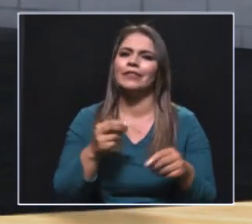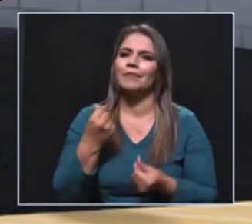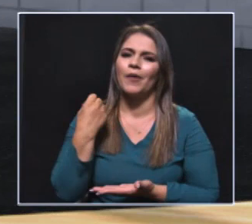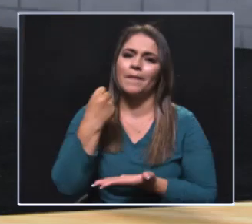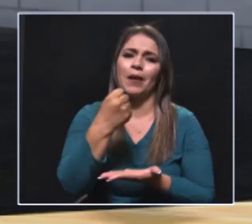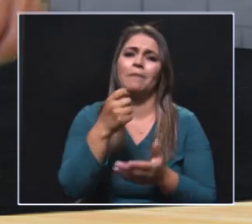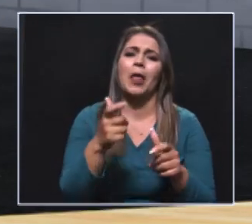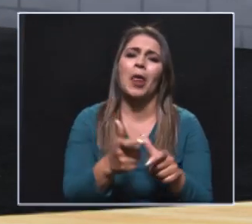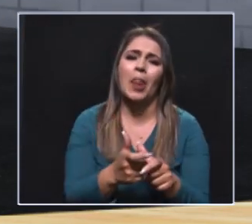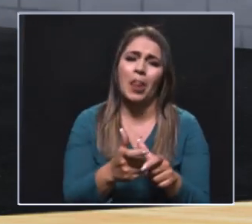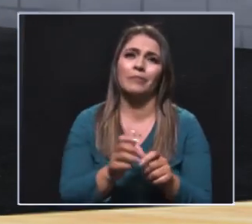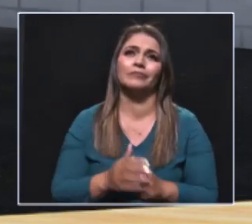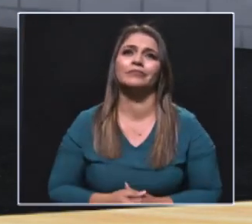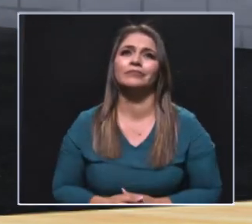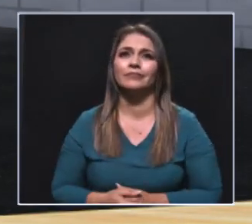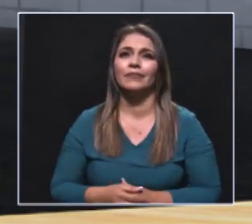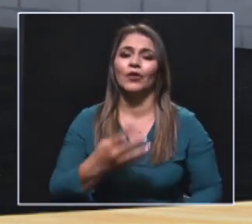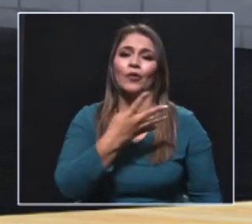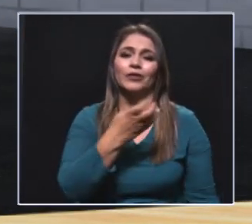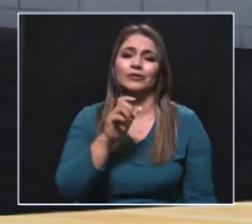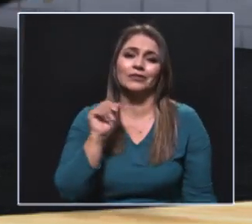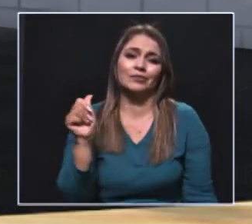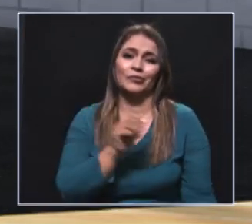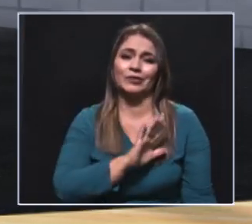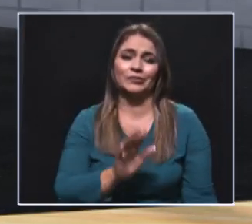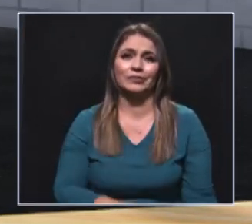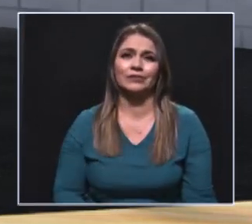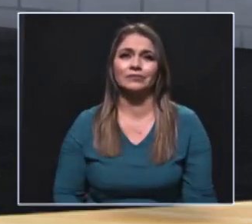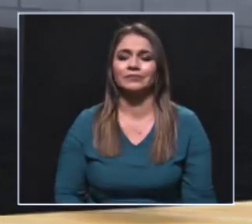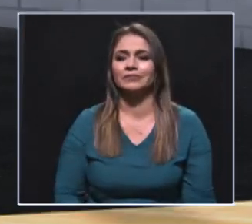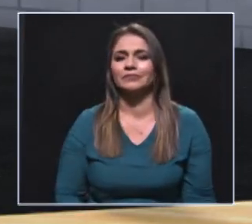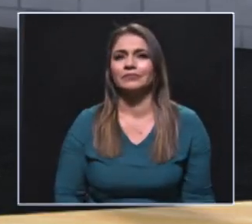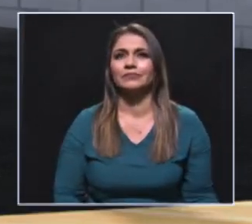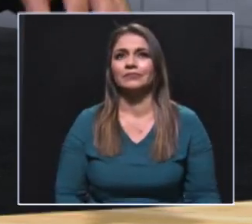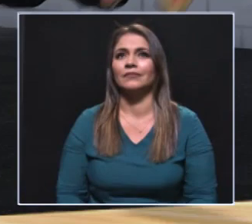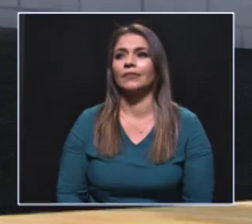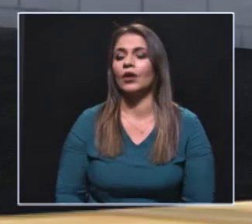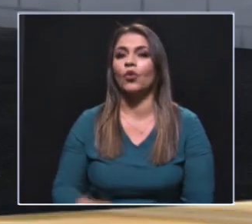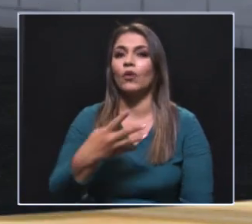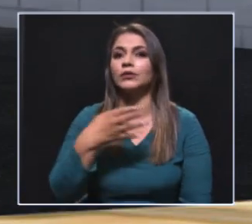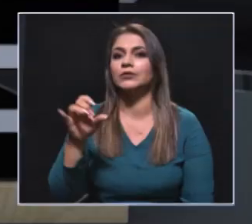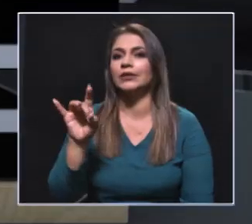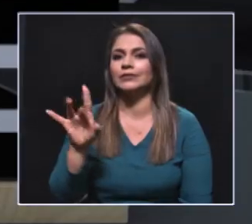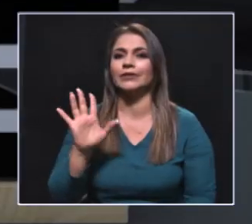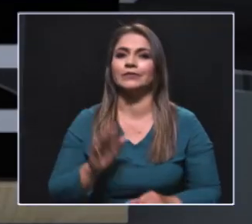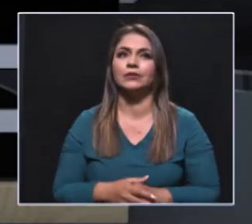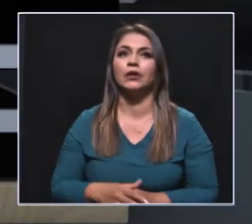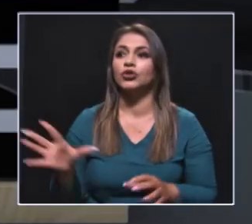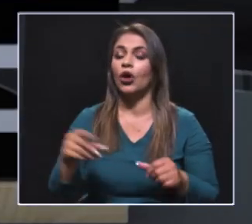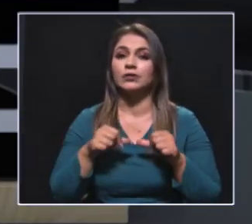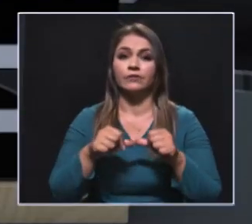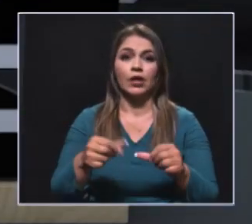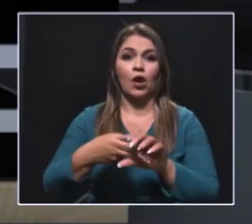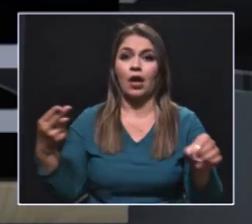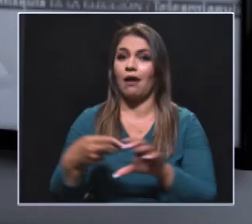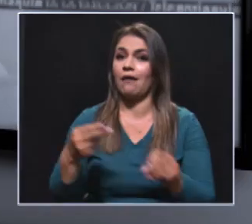nuestro no ha alcanzado para amar, sino para 400 mujeres, y como decimos nosotros, nos llegaron 415, cero deserción. Un